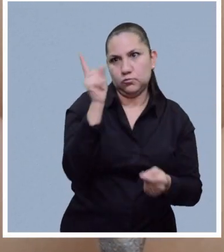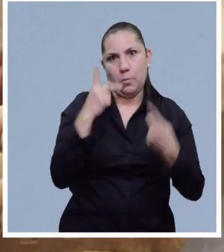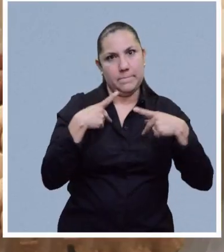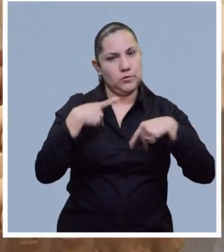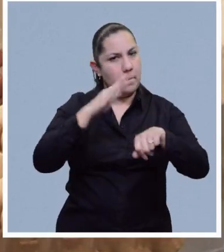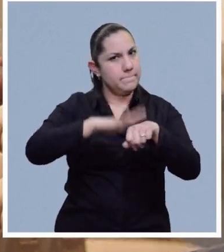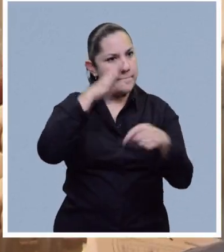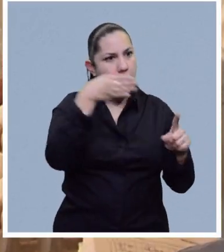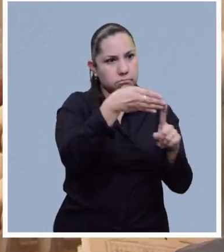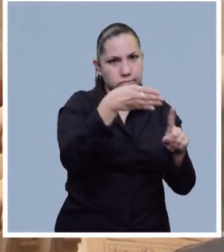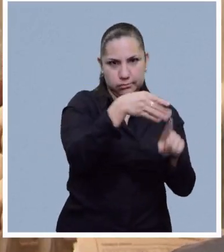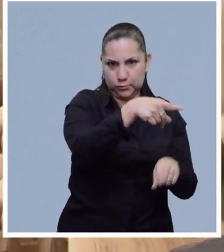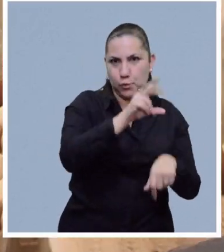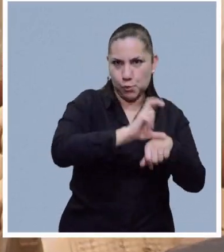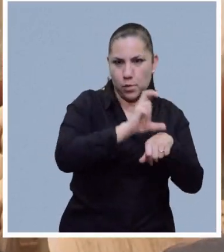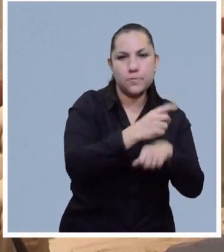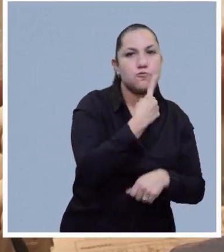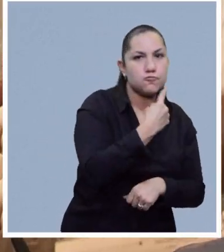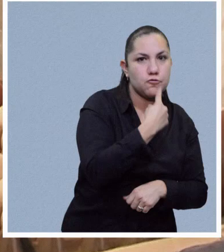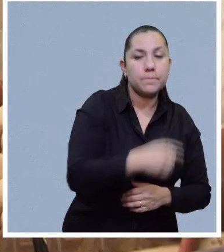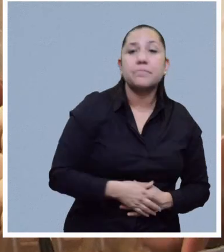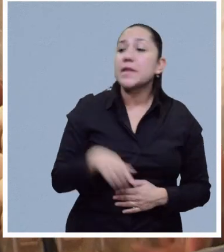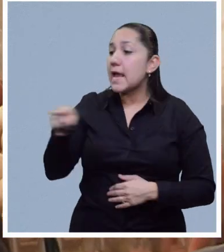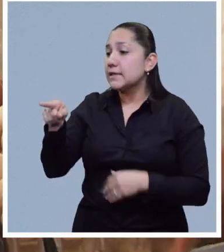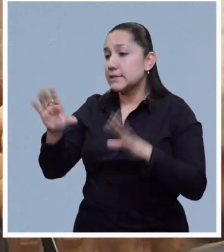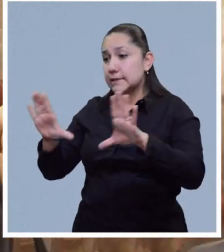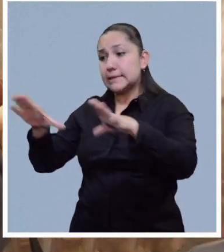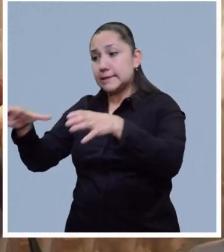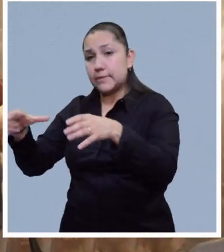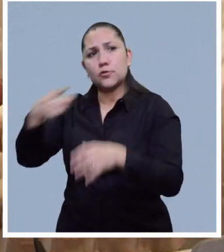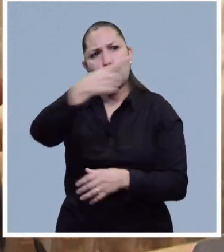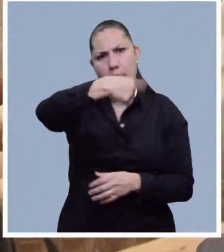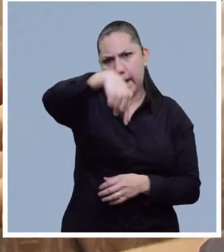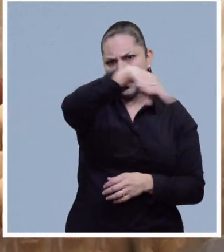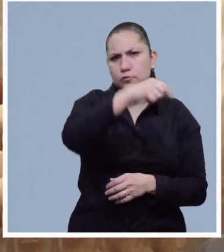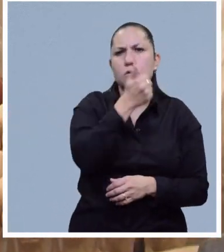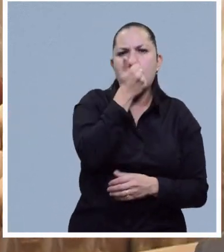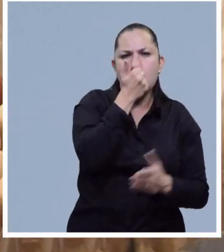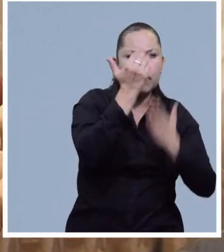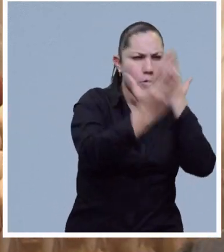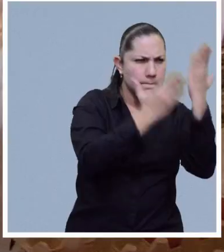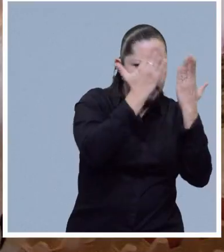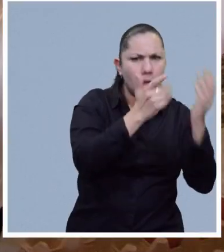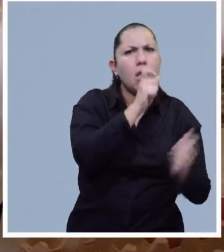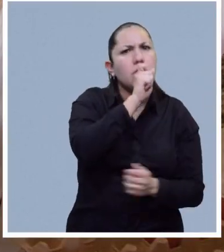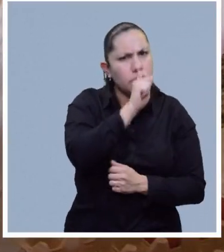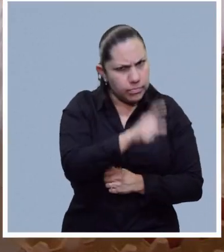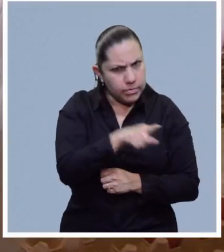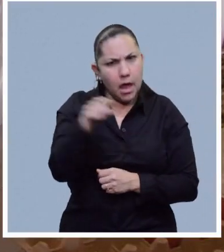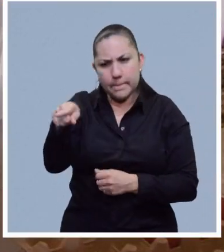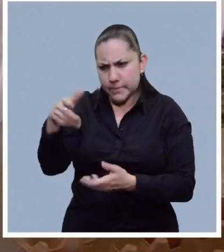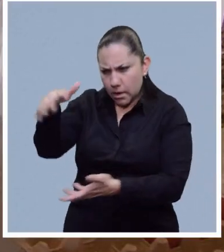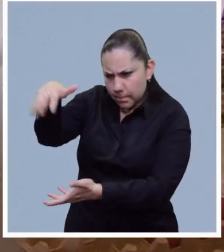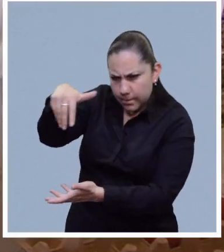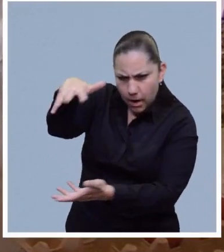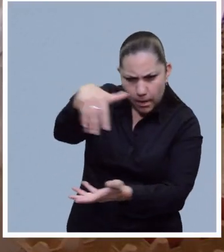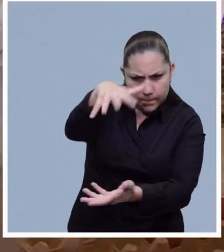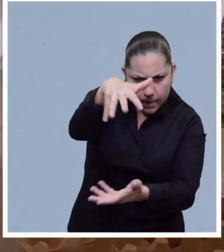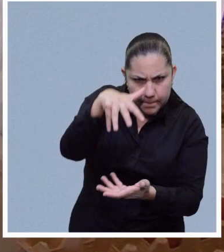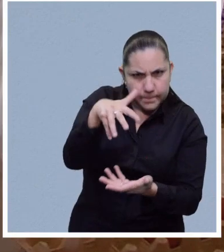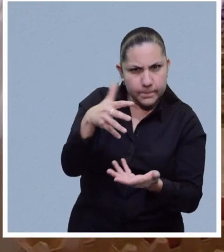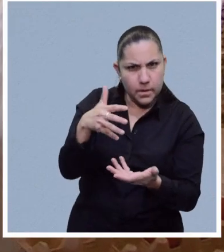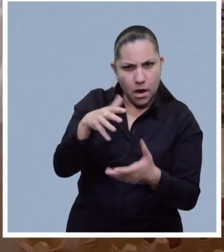La producción de huevo del CYPAP también permite la práctica profesional de los alumnos, quienes realizan la recolección,